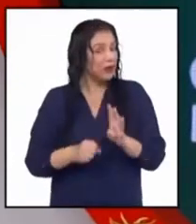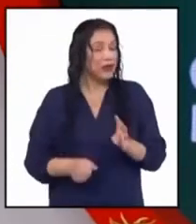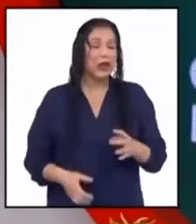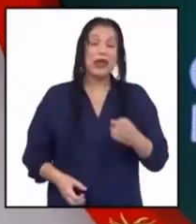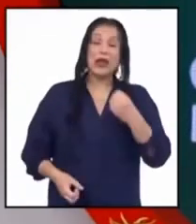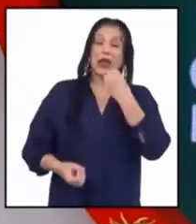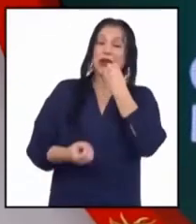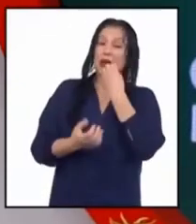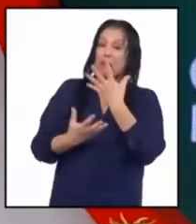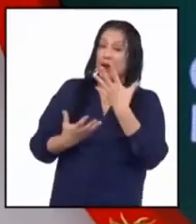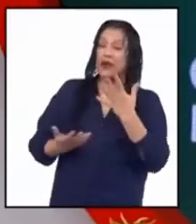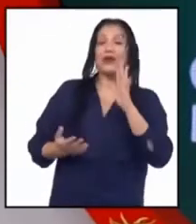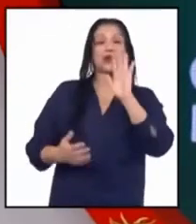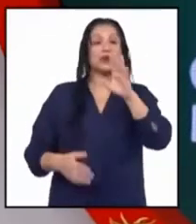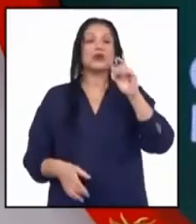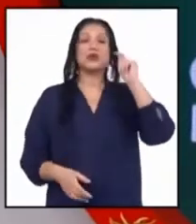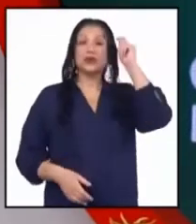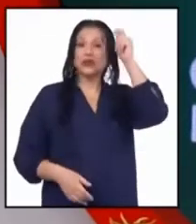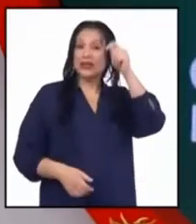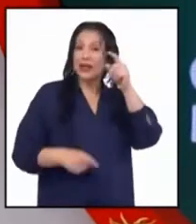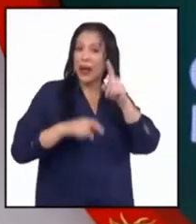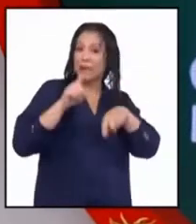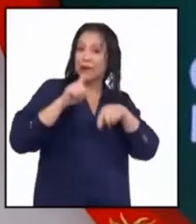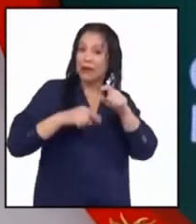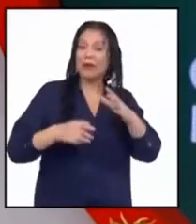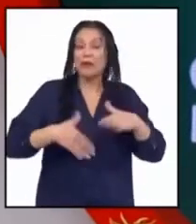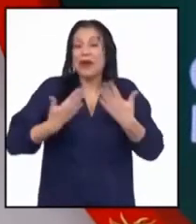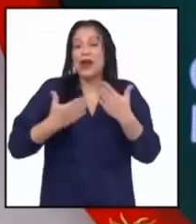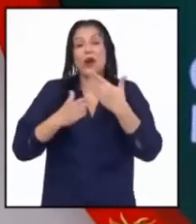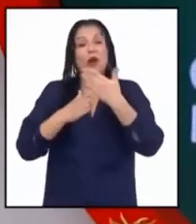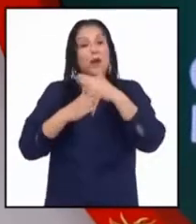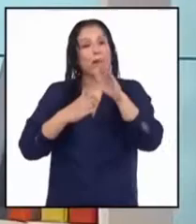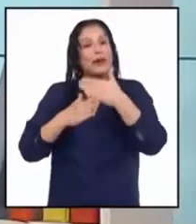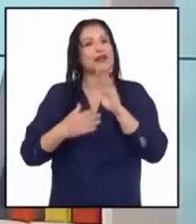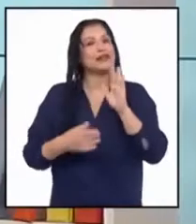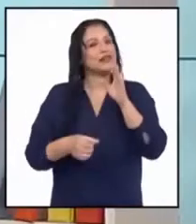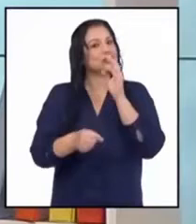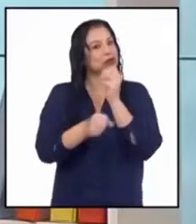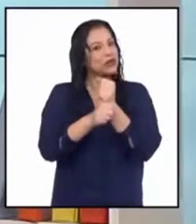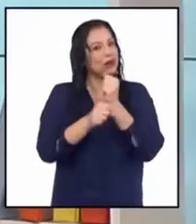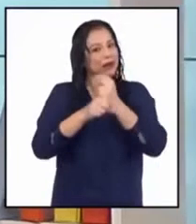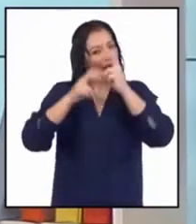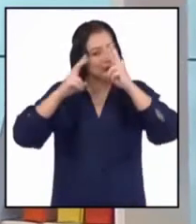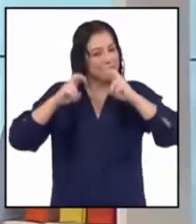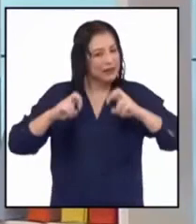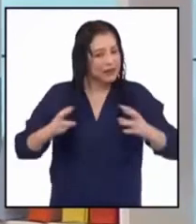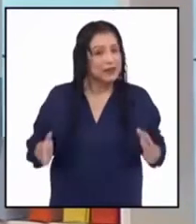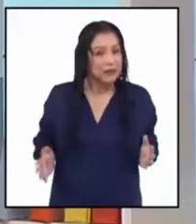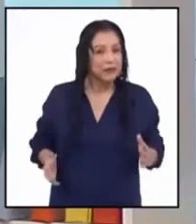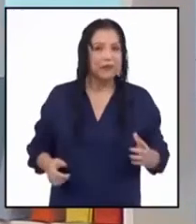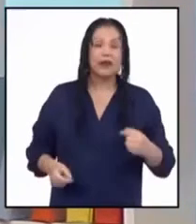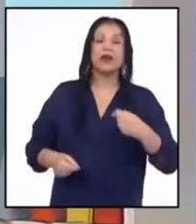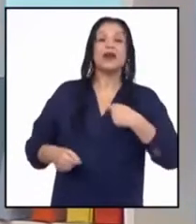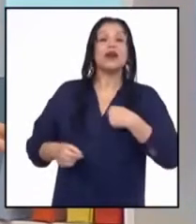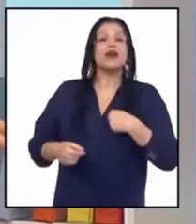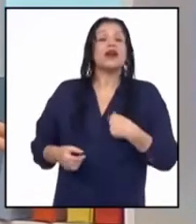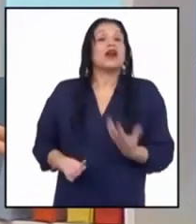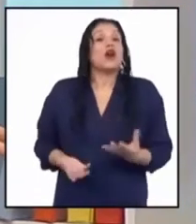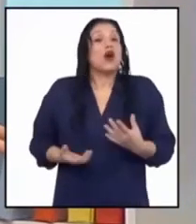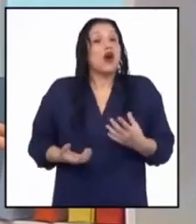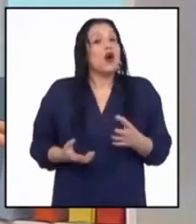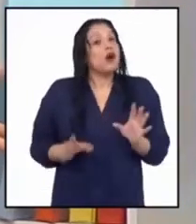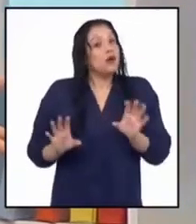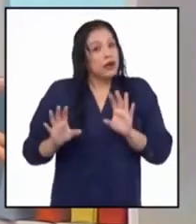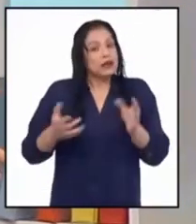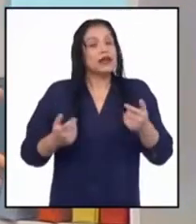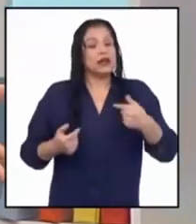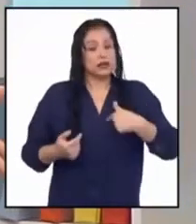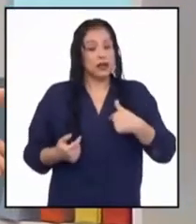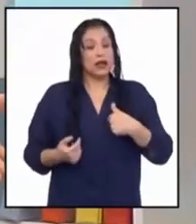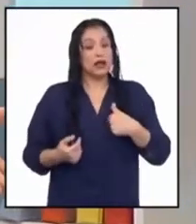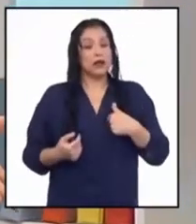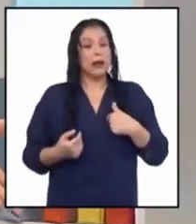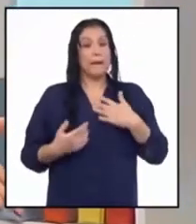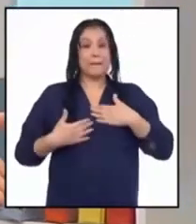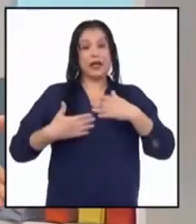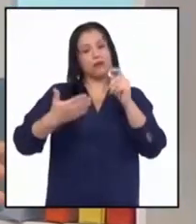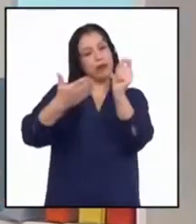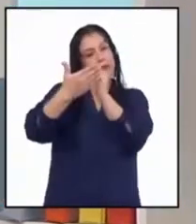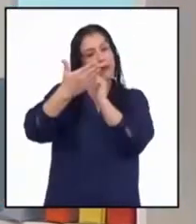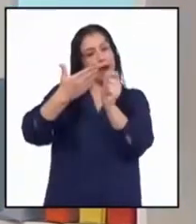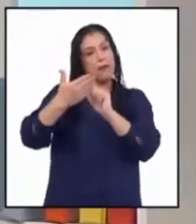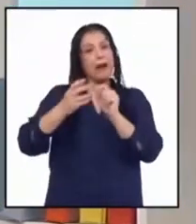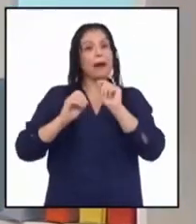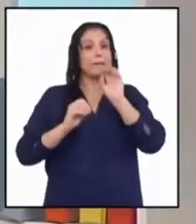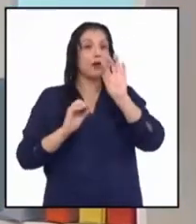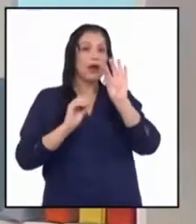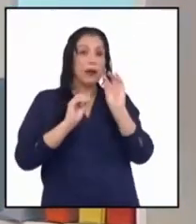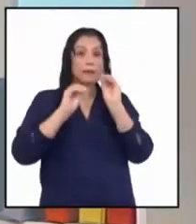tu tía prima te va a compartir su trabajo. Sí, lo que voy a hacer es darle el crédito que se merece dentro de mi texto argumentativo.